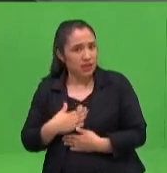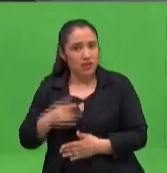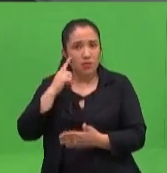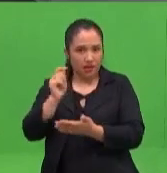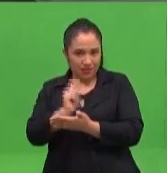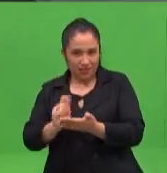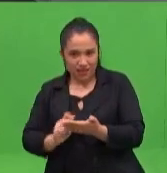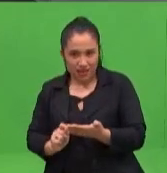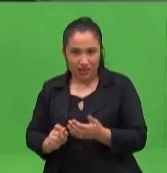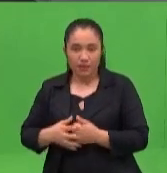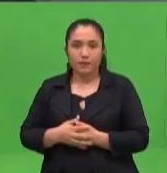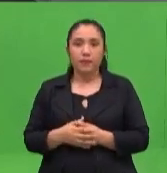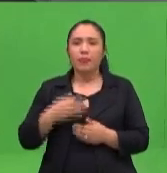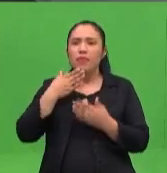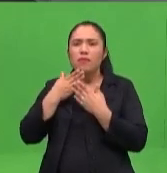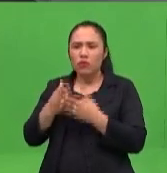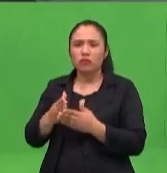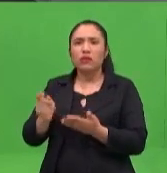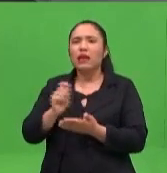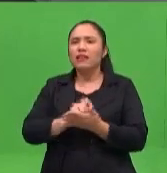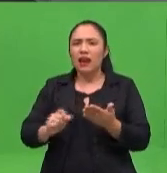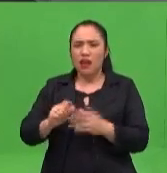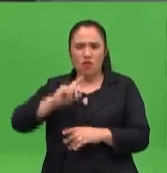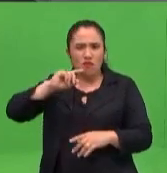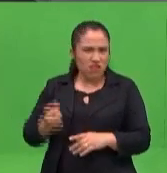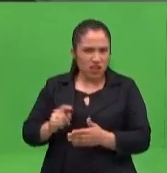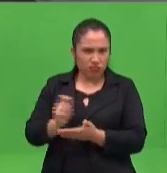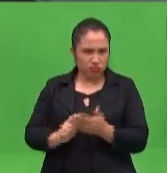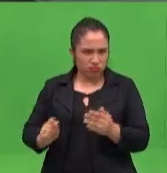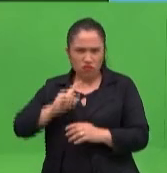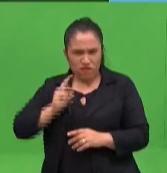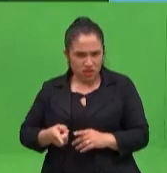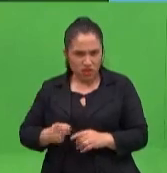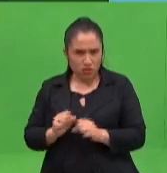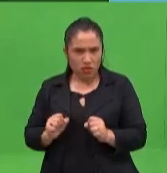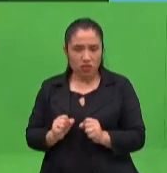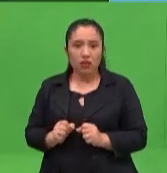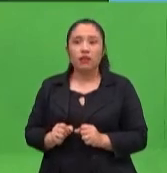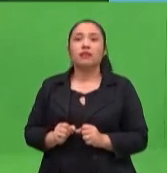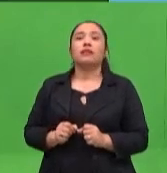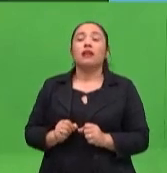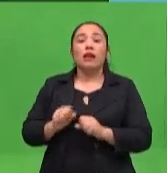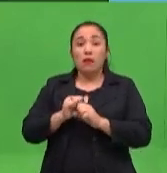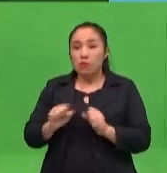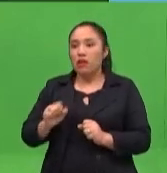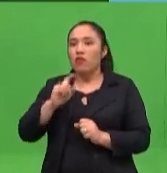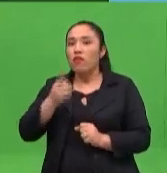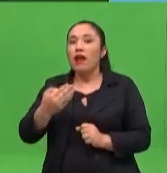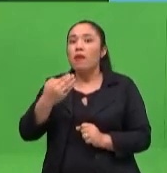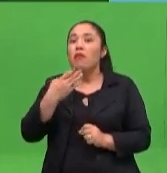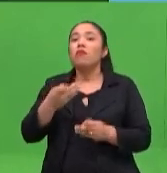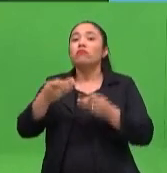genera disciplina? Sí, genera disciplina también. Pero para que realmente genere